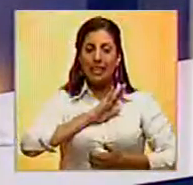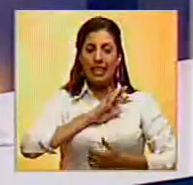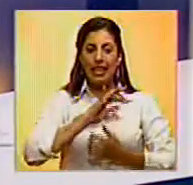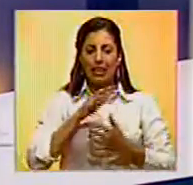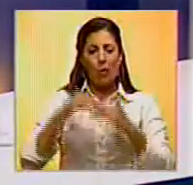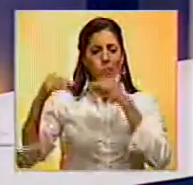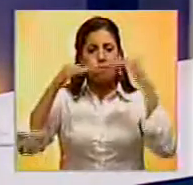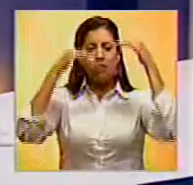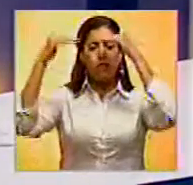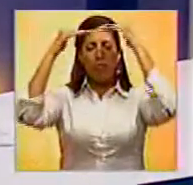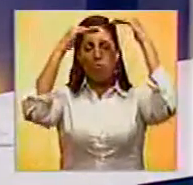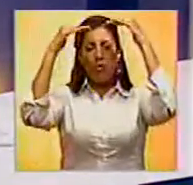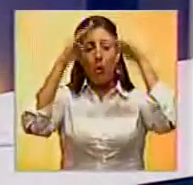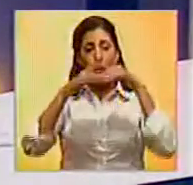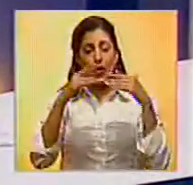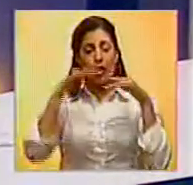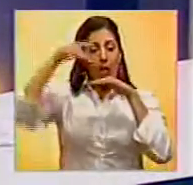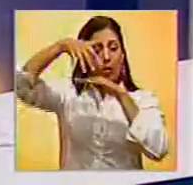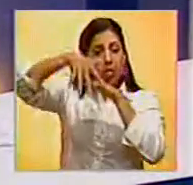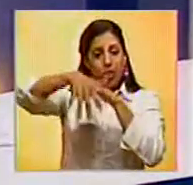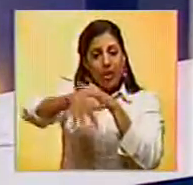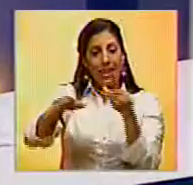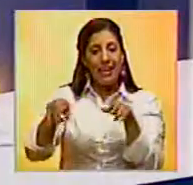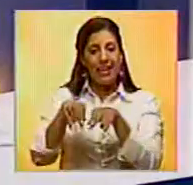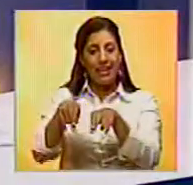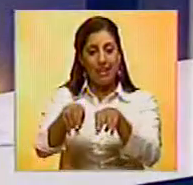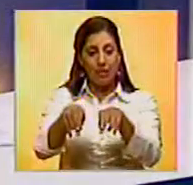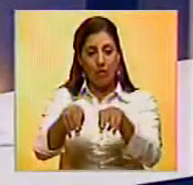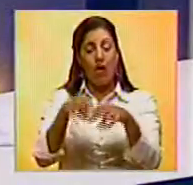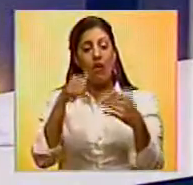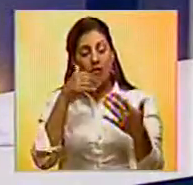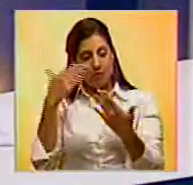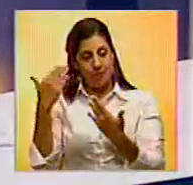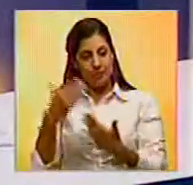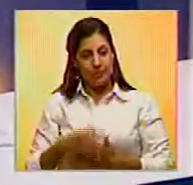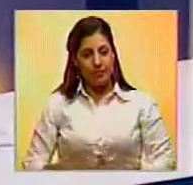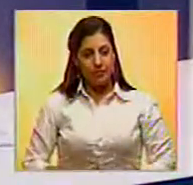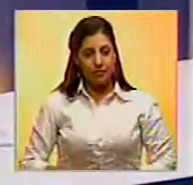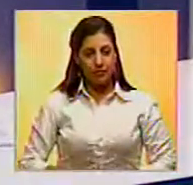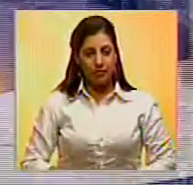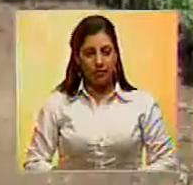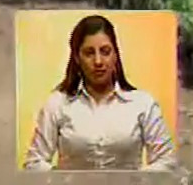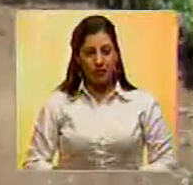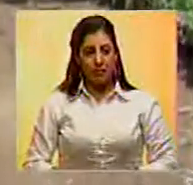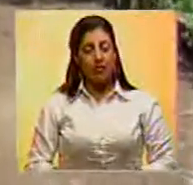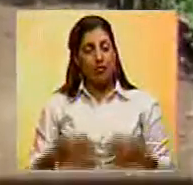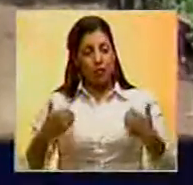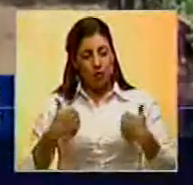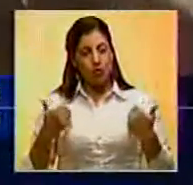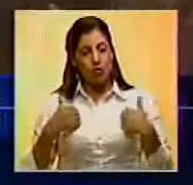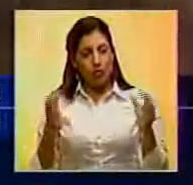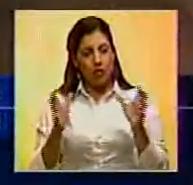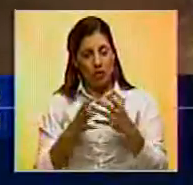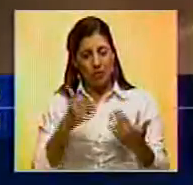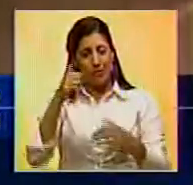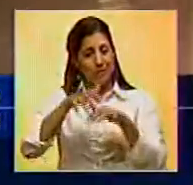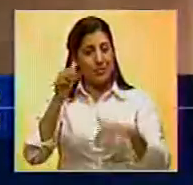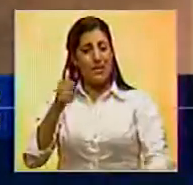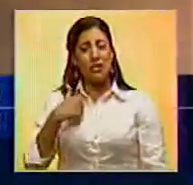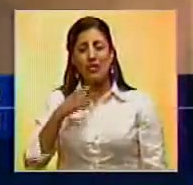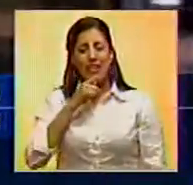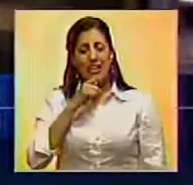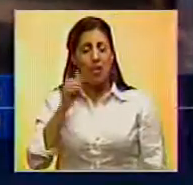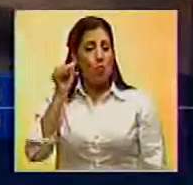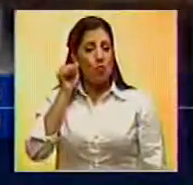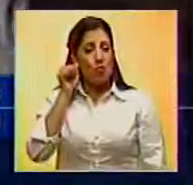inundadas tras el desbordamiento del río Castán. Raengira Briseño nos informa. Afectados del sector, la mayoría mujeres